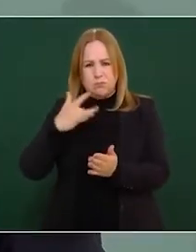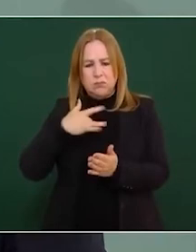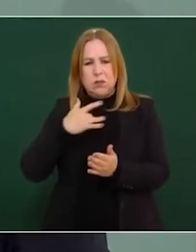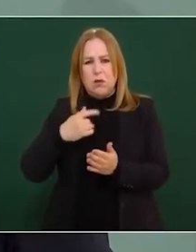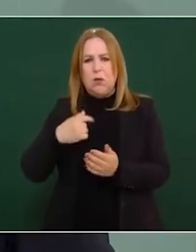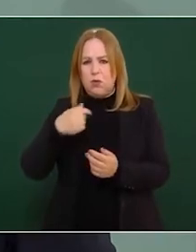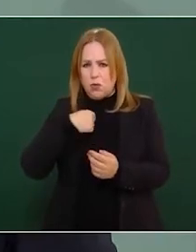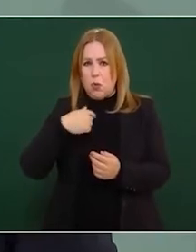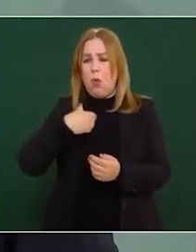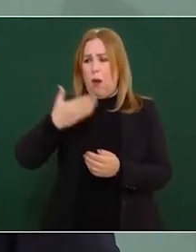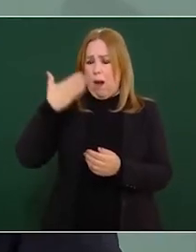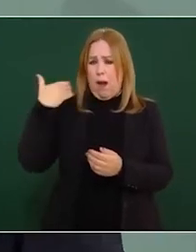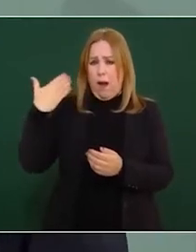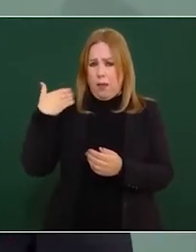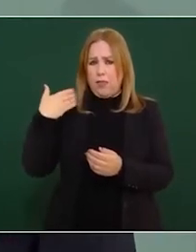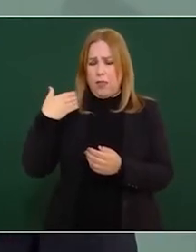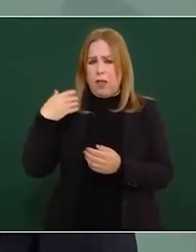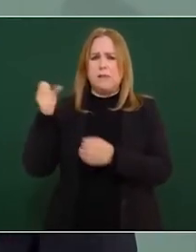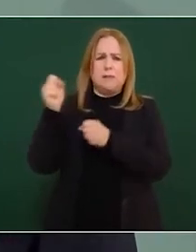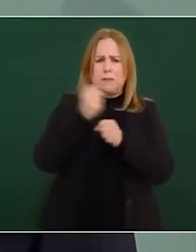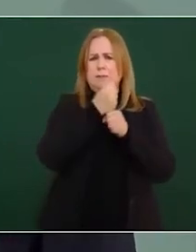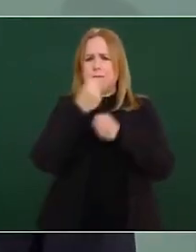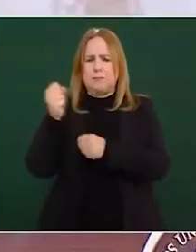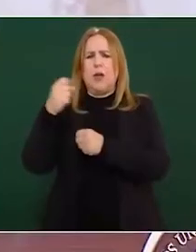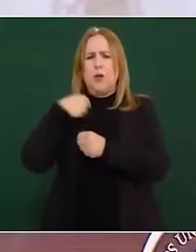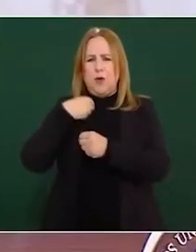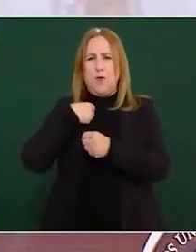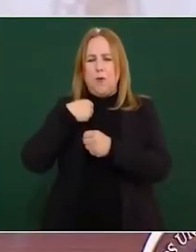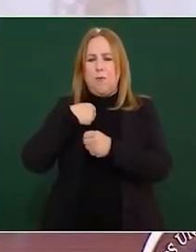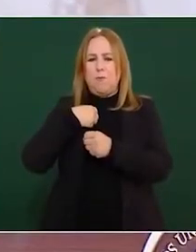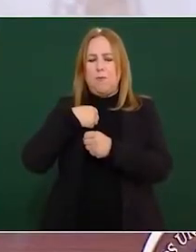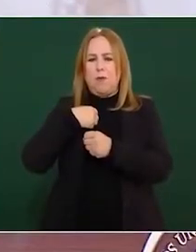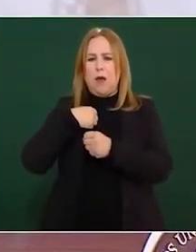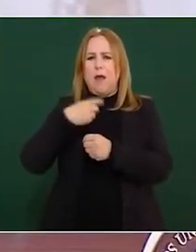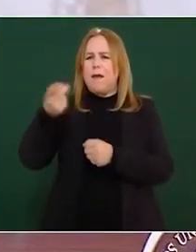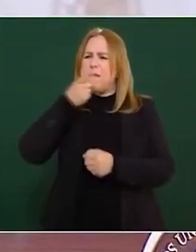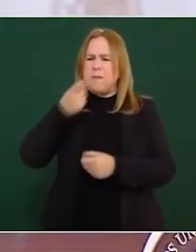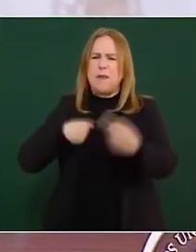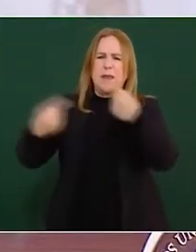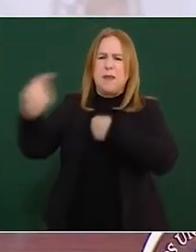campaña y lo repito me pueden llamar peje pero no soy lagarto